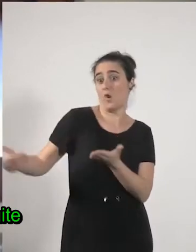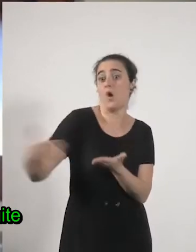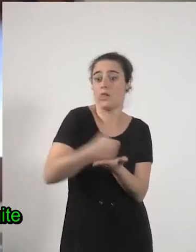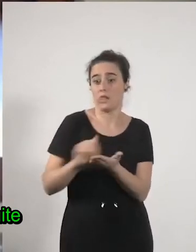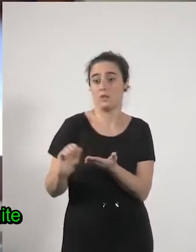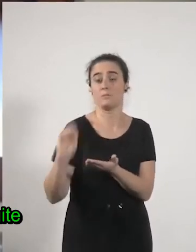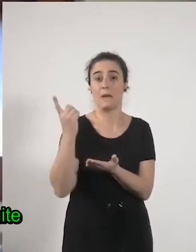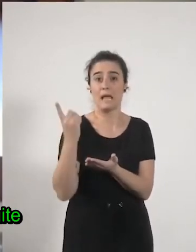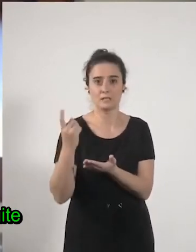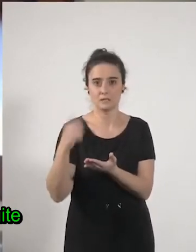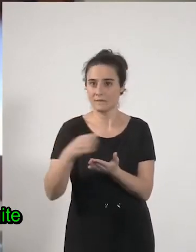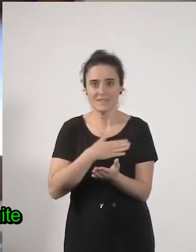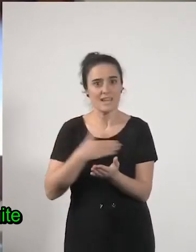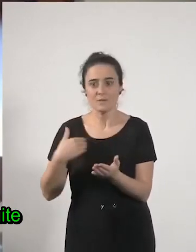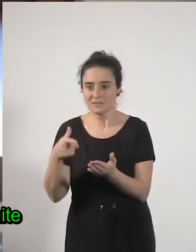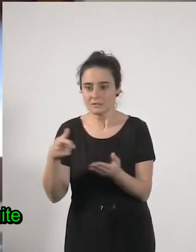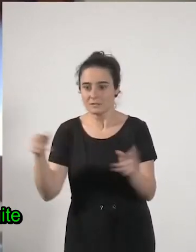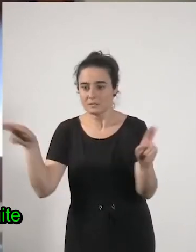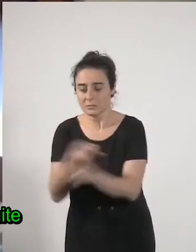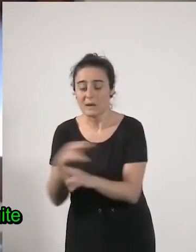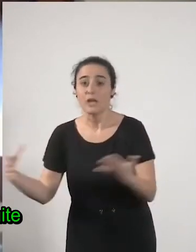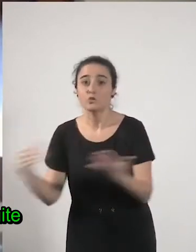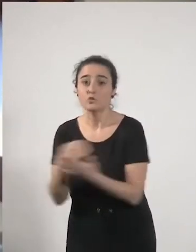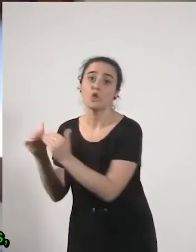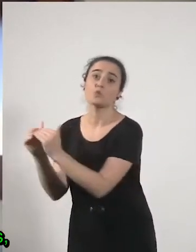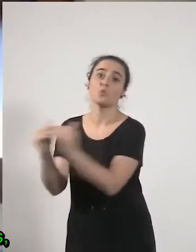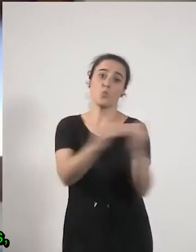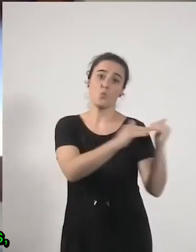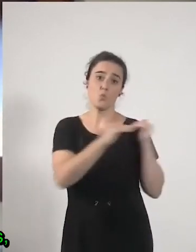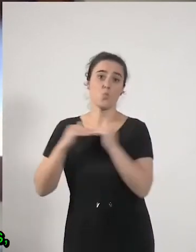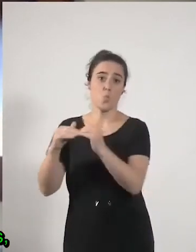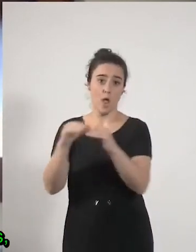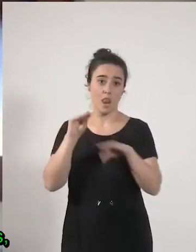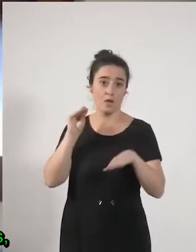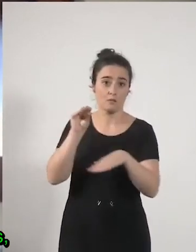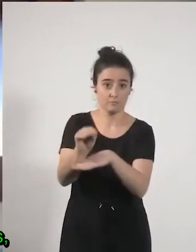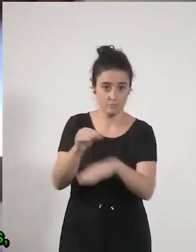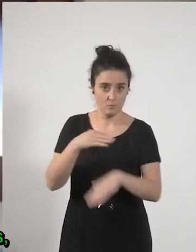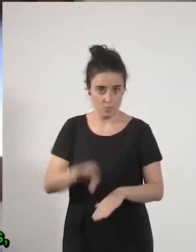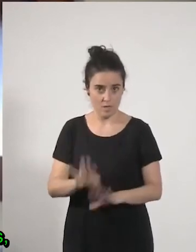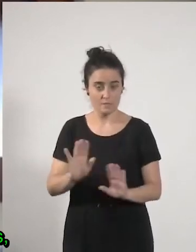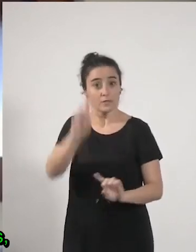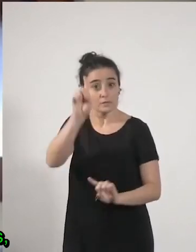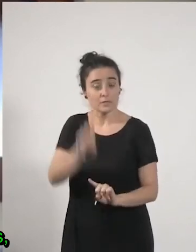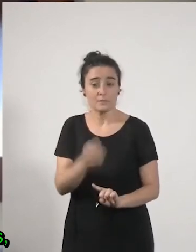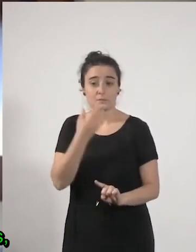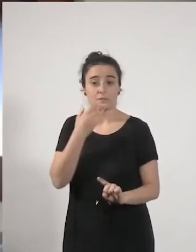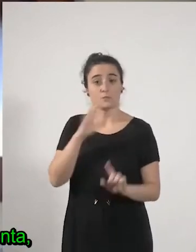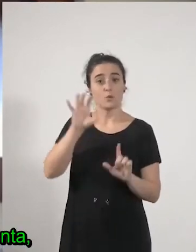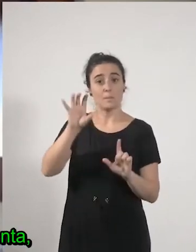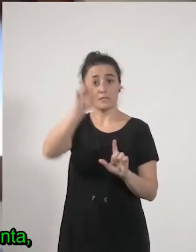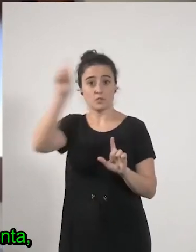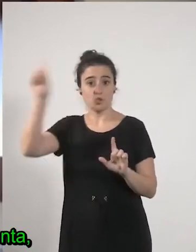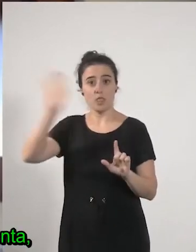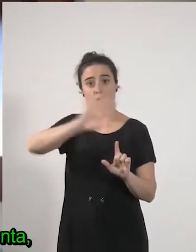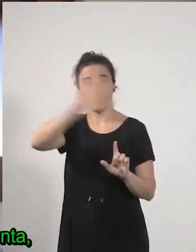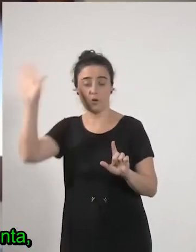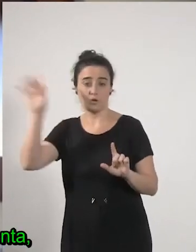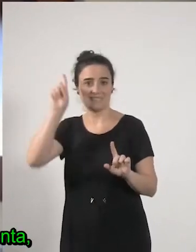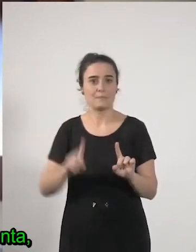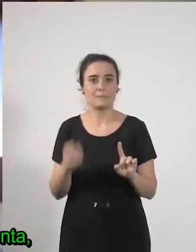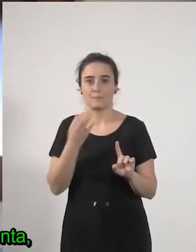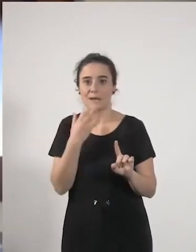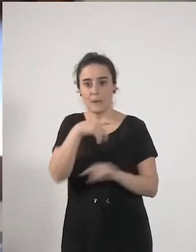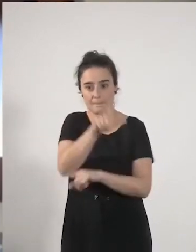que eso se quite y darle a todo el mundo a todo el mundo igual pero también a las personas como pasa en los países nórdicos también a las personas de